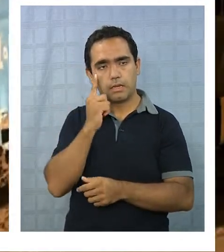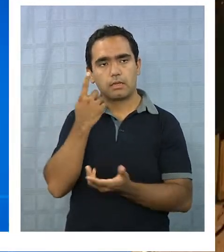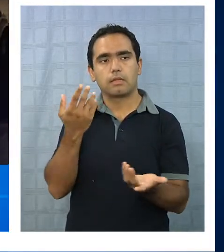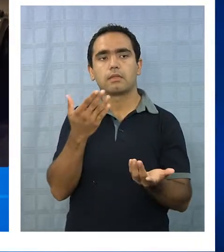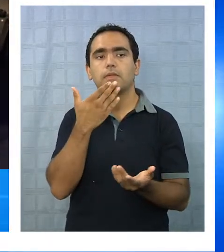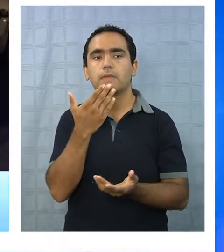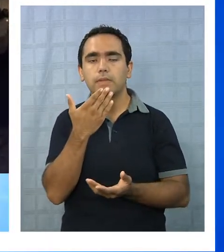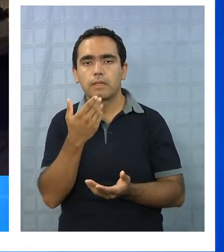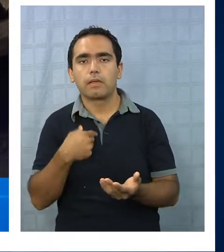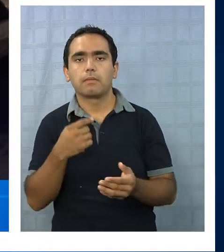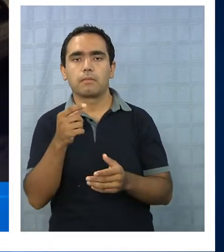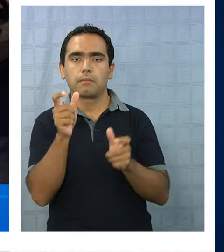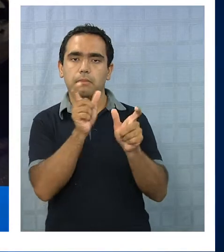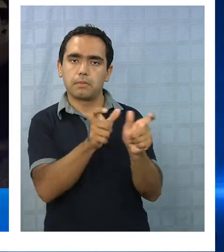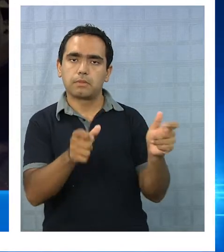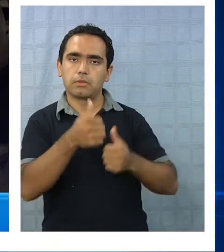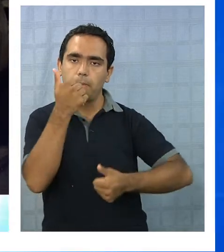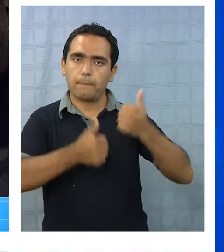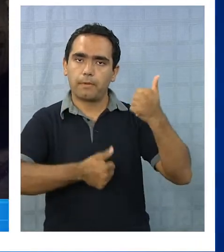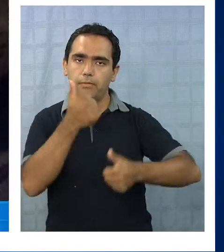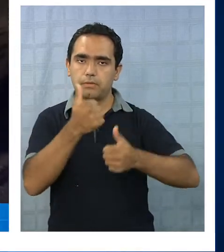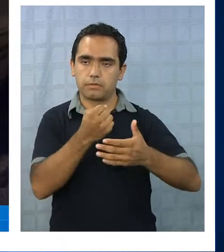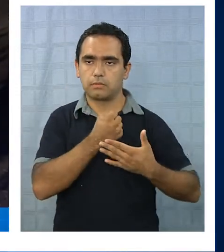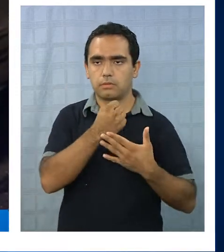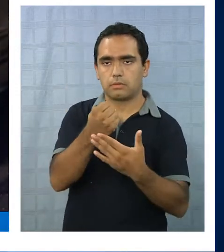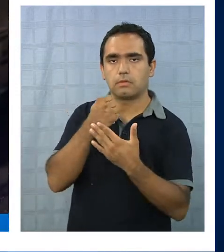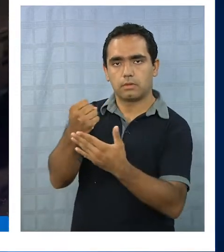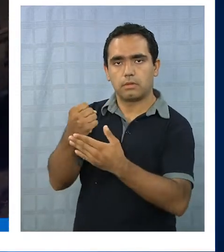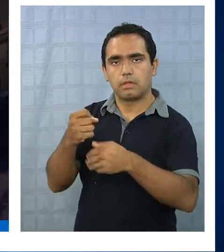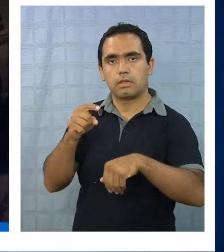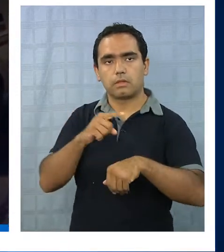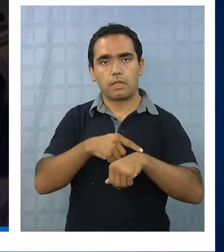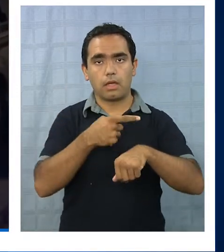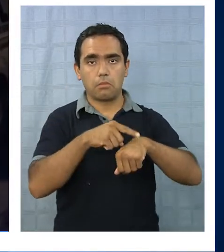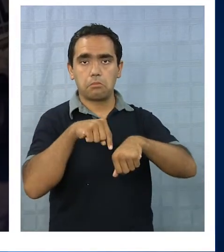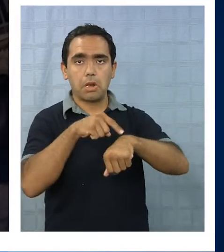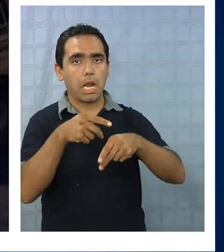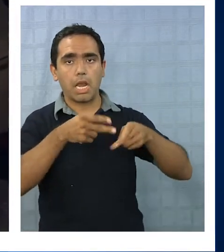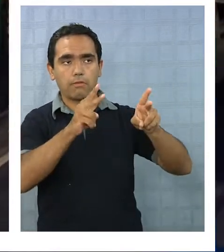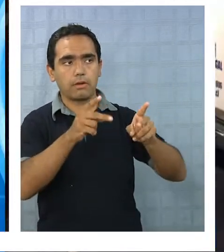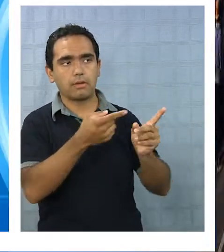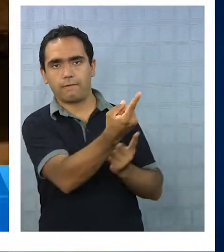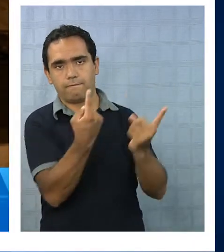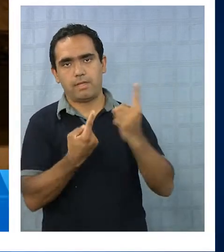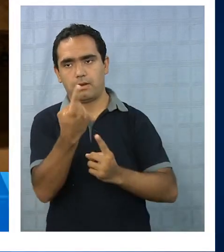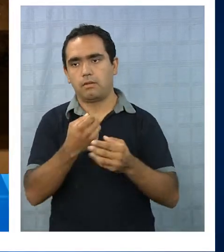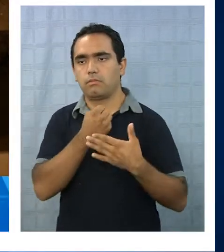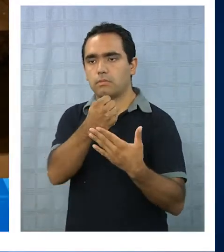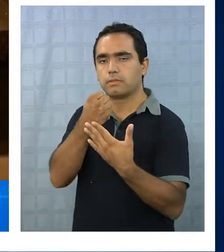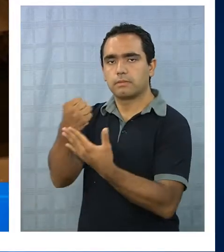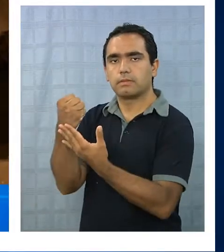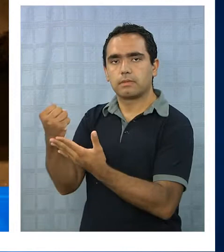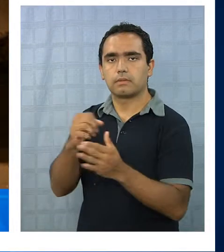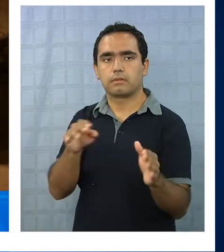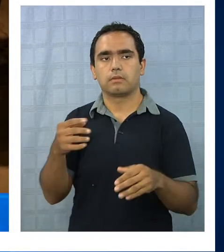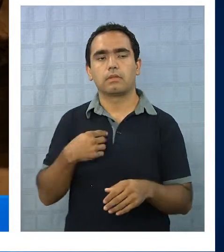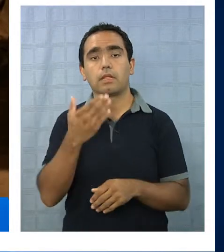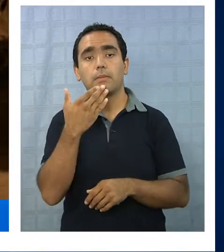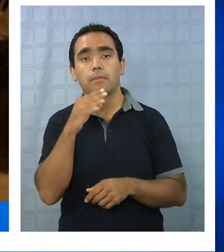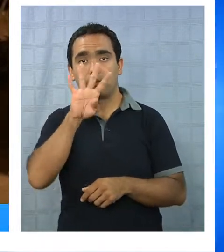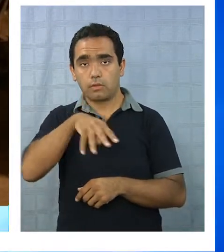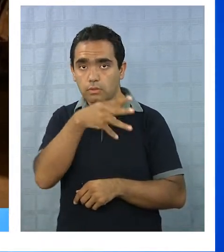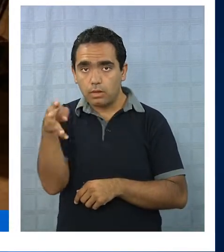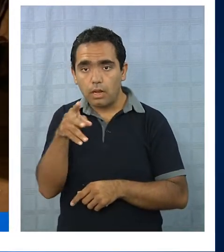la predisposición de profesionales fuera del turno en la sala de urgencia. No solamente contamos con la gente que está de turno,